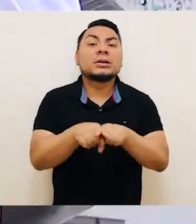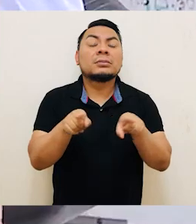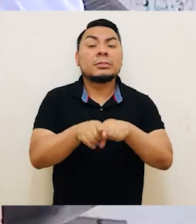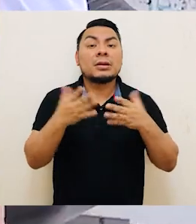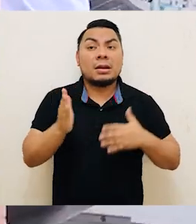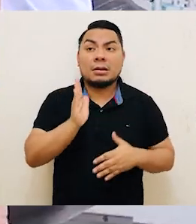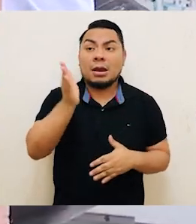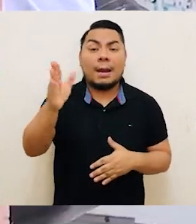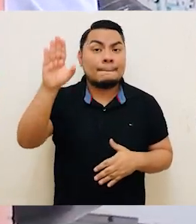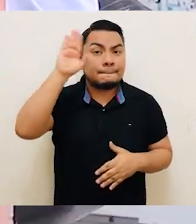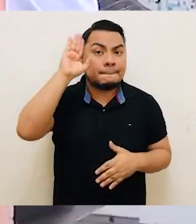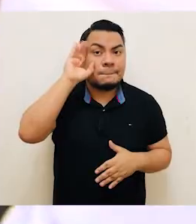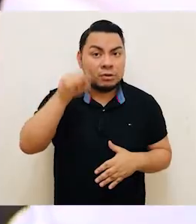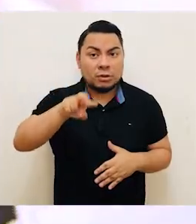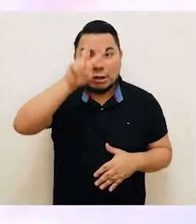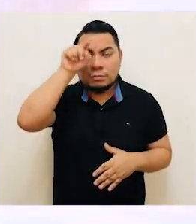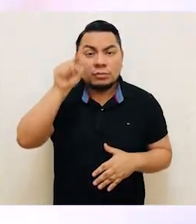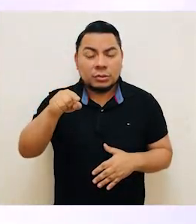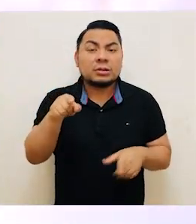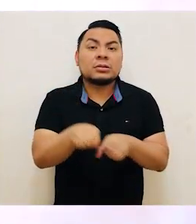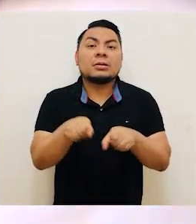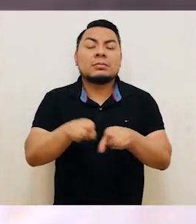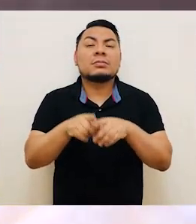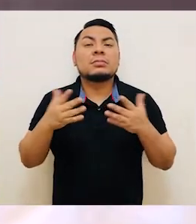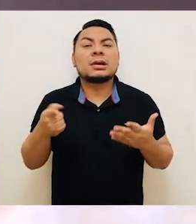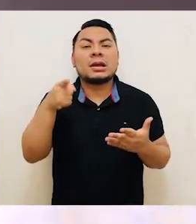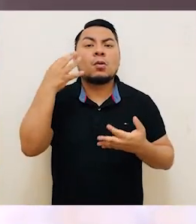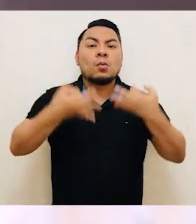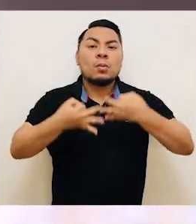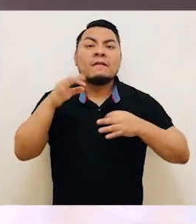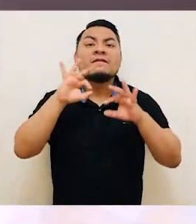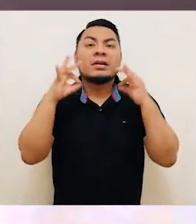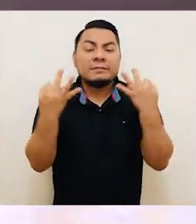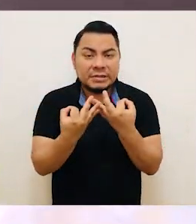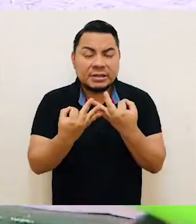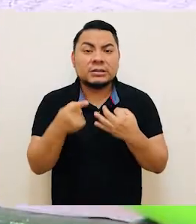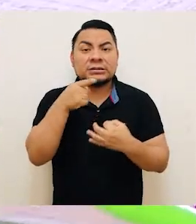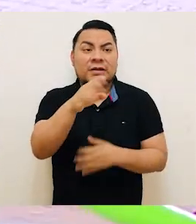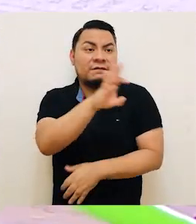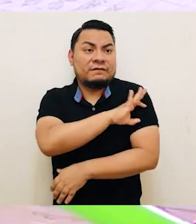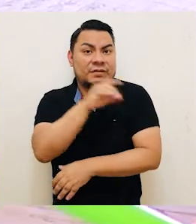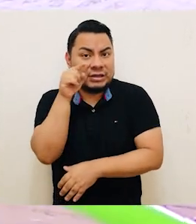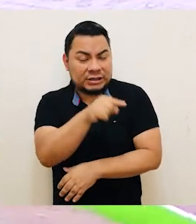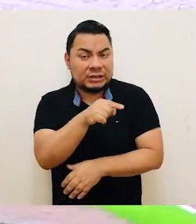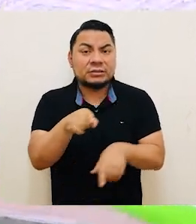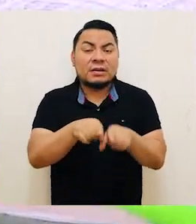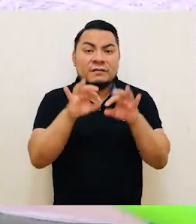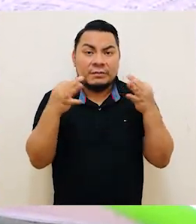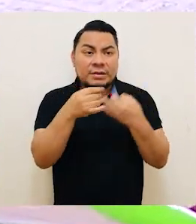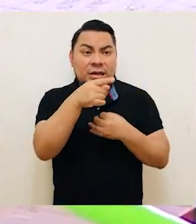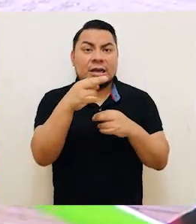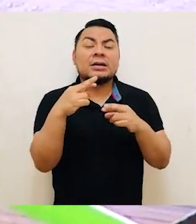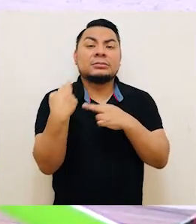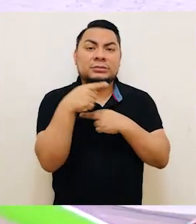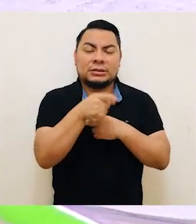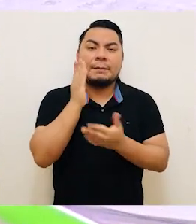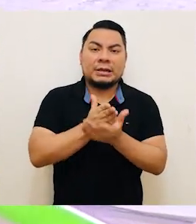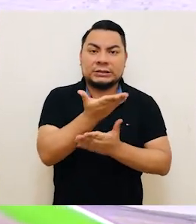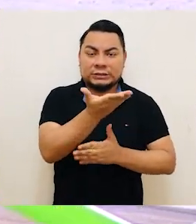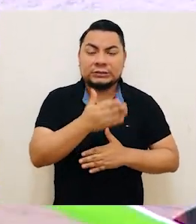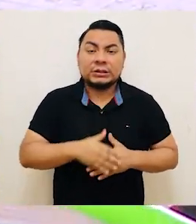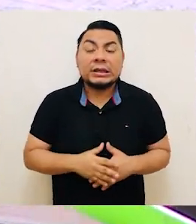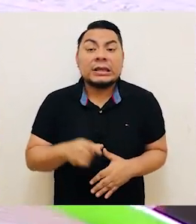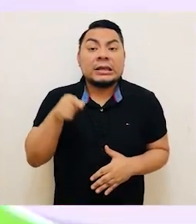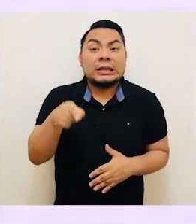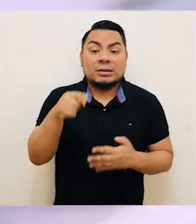los juzgados de familia, ante las fiscalías de familia o penal. Si estos dos últimos no se encontraran, también